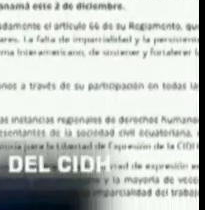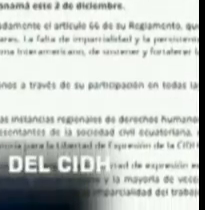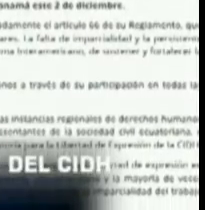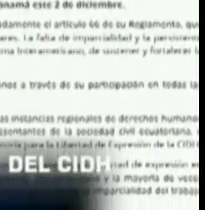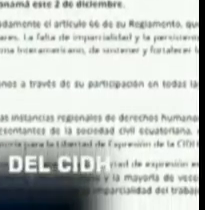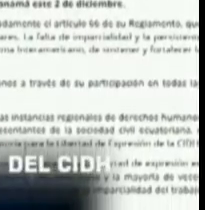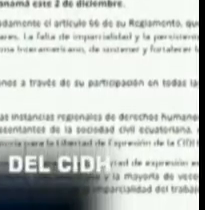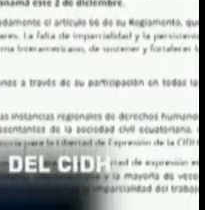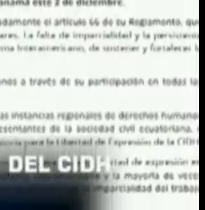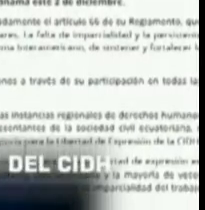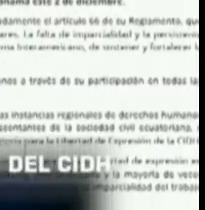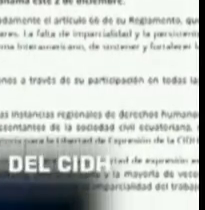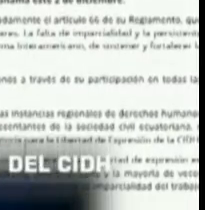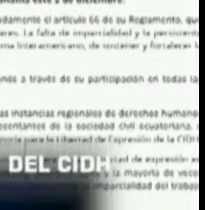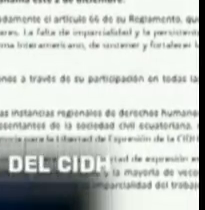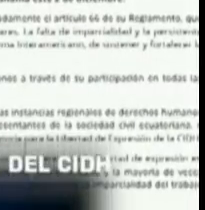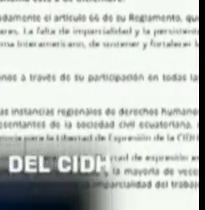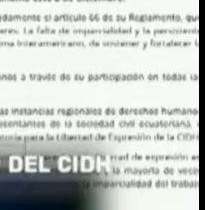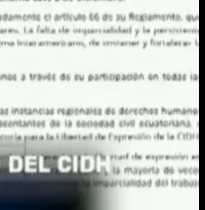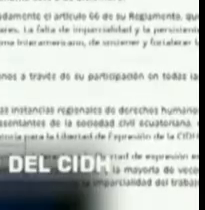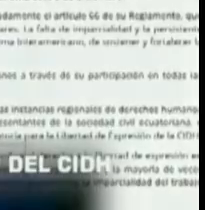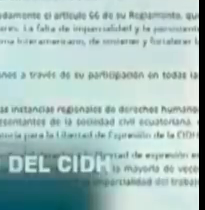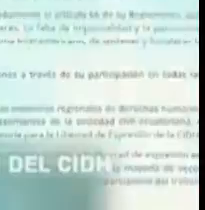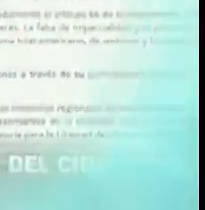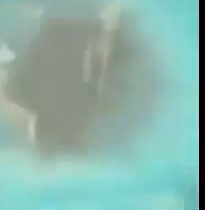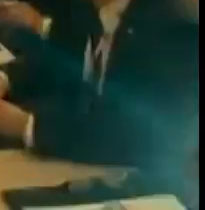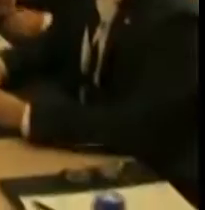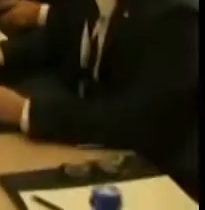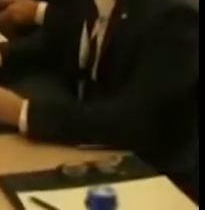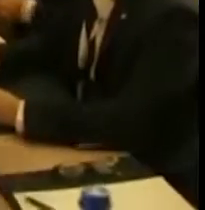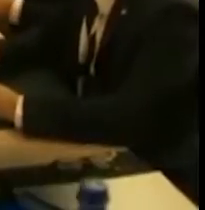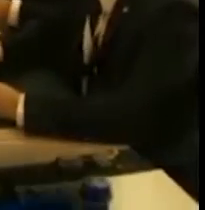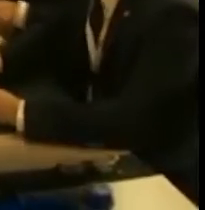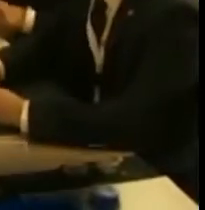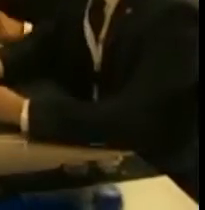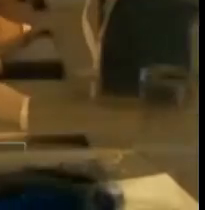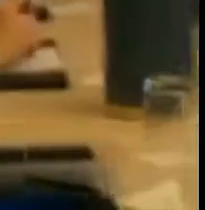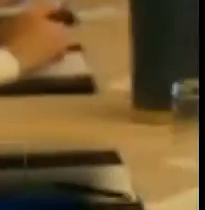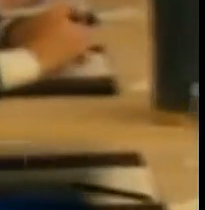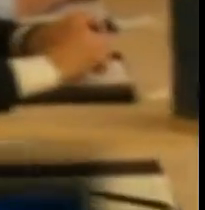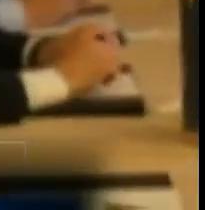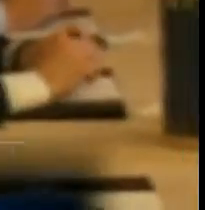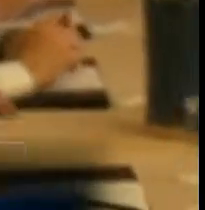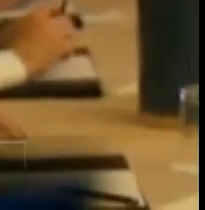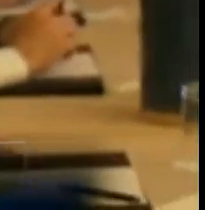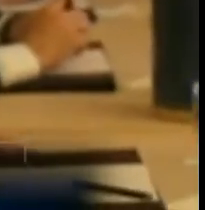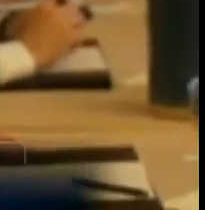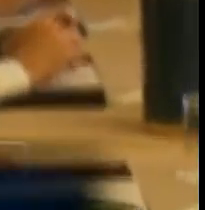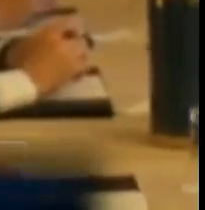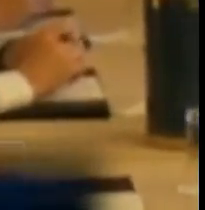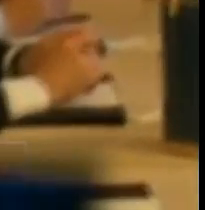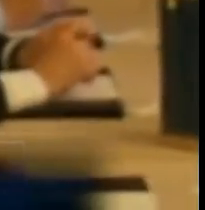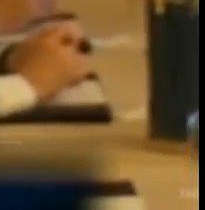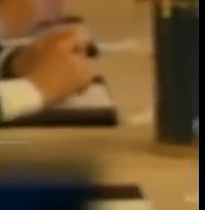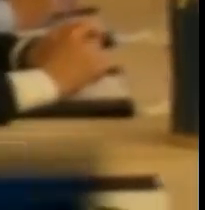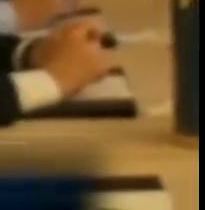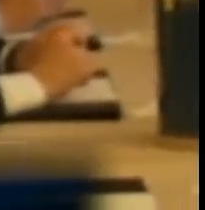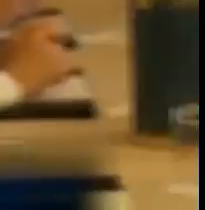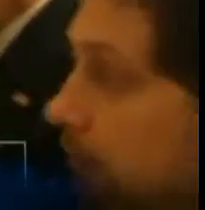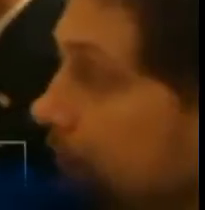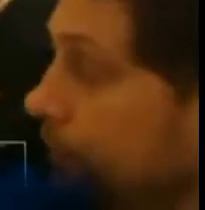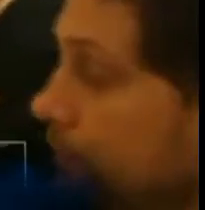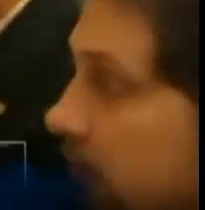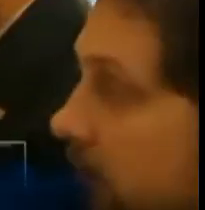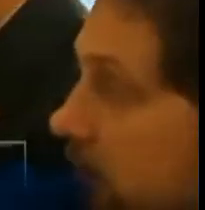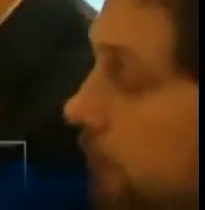actuación irregular de la Comisión Interamericana de Derechos Humanos. Y en lo internacional, el régimen sirio anunció que los convoyes